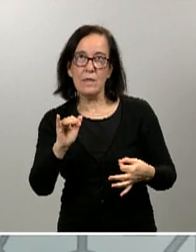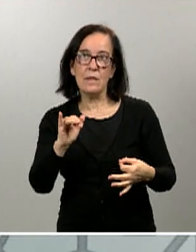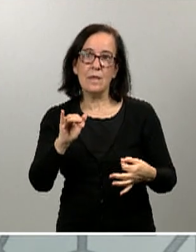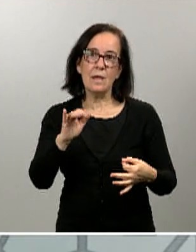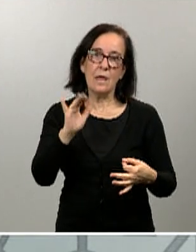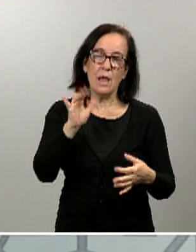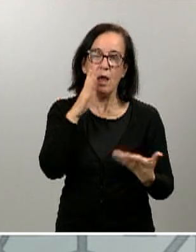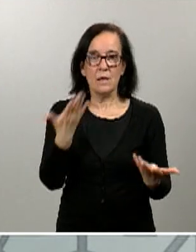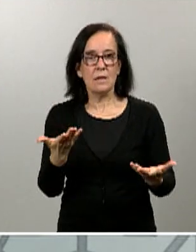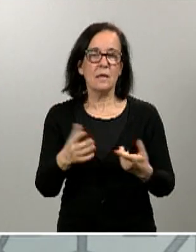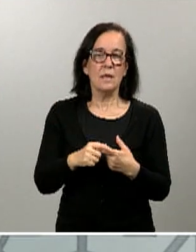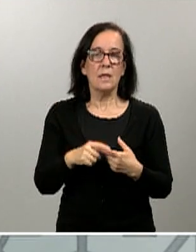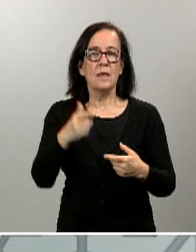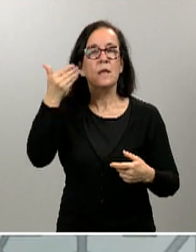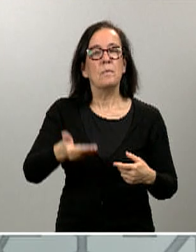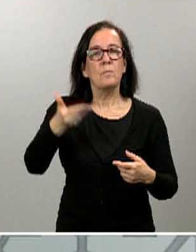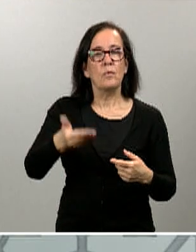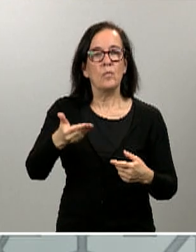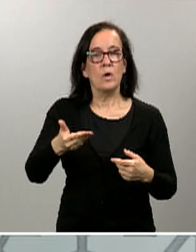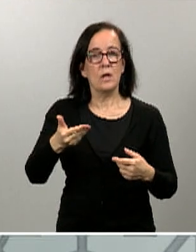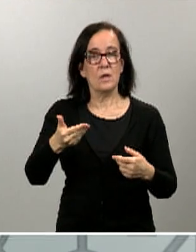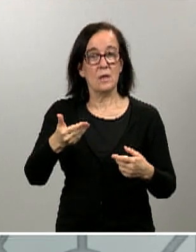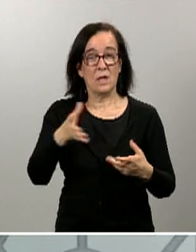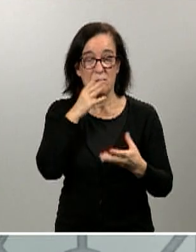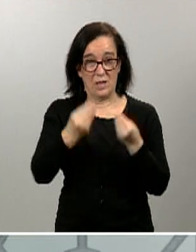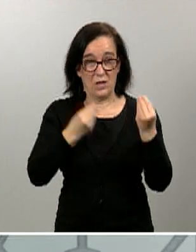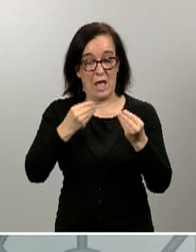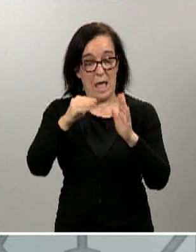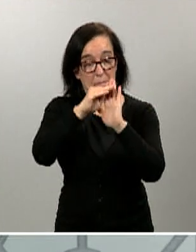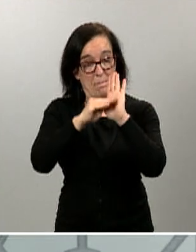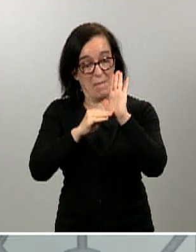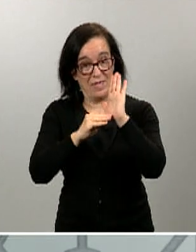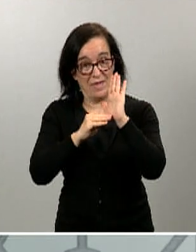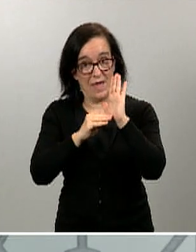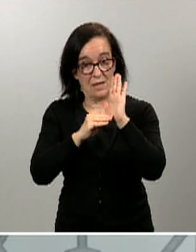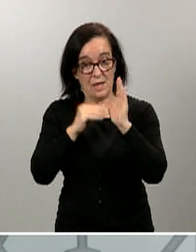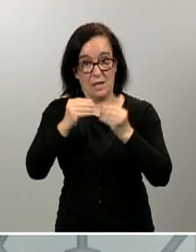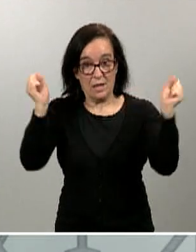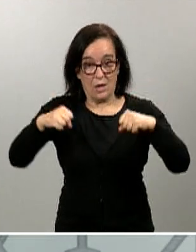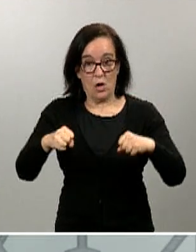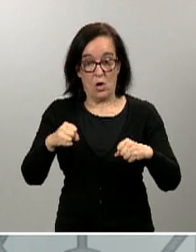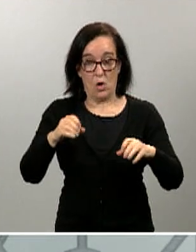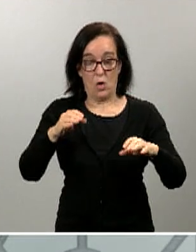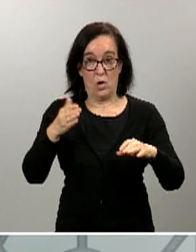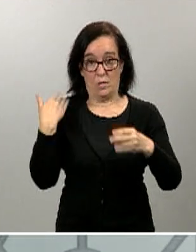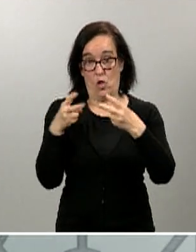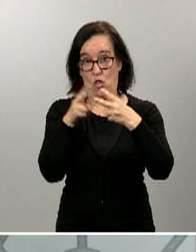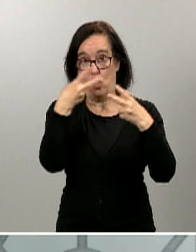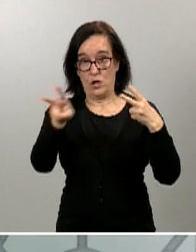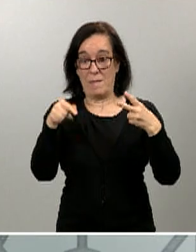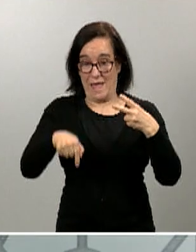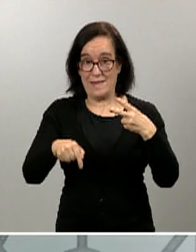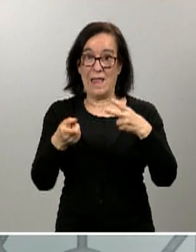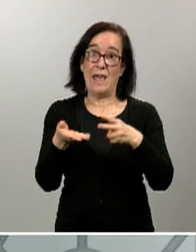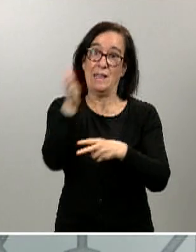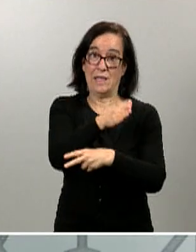Es importante tener en cuenta que las medidas que hemos adoptado estas dos últimas semanas, esta que estamos y la anterior, el objetivo principal que